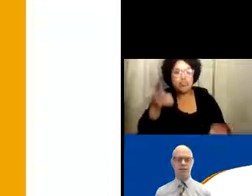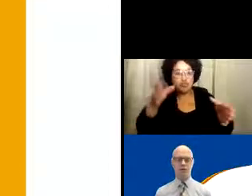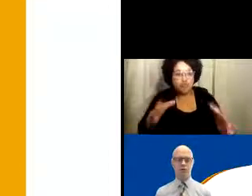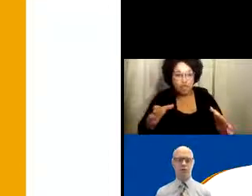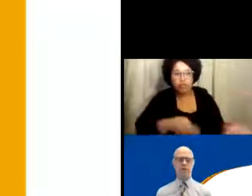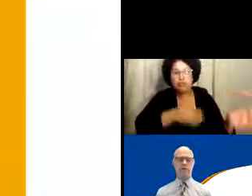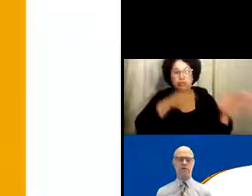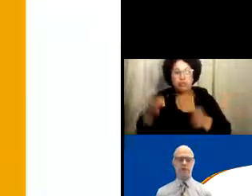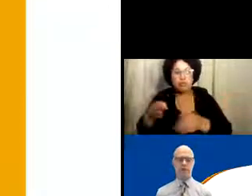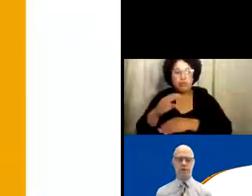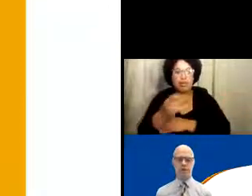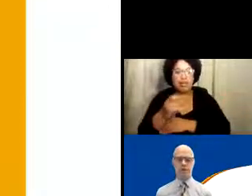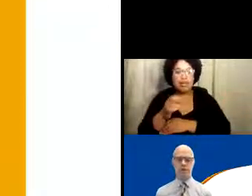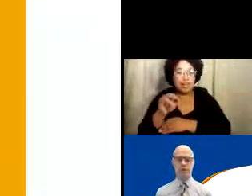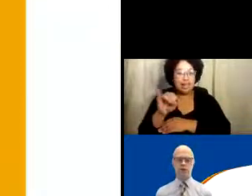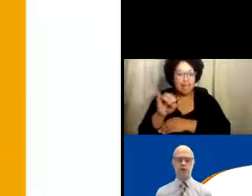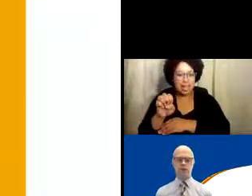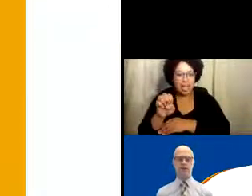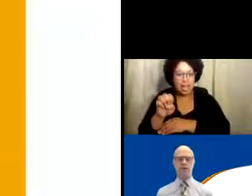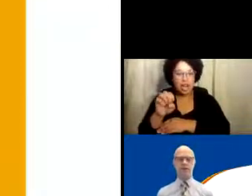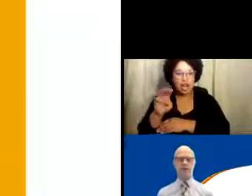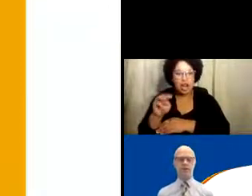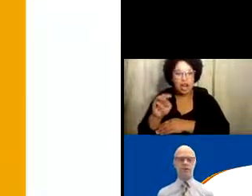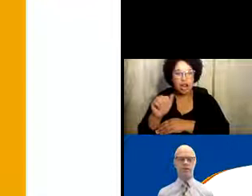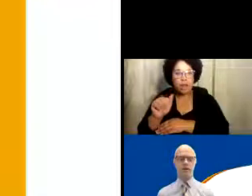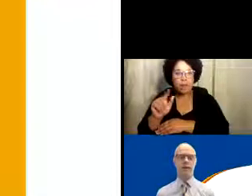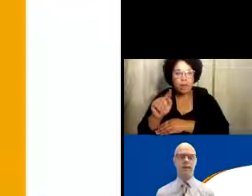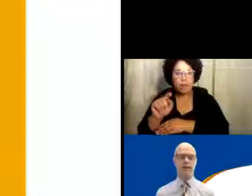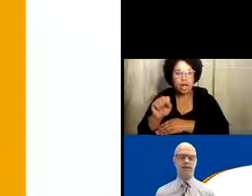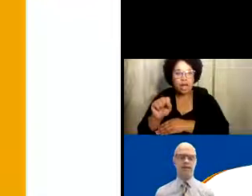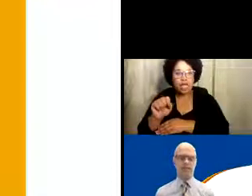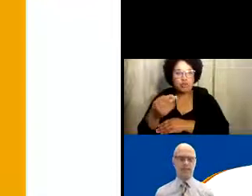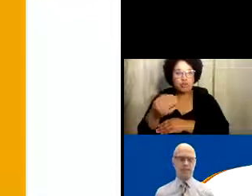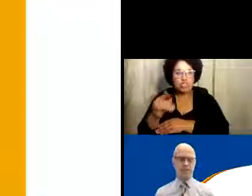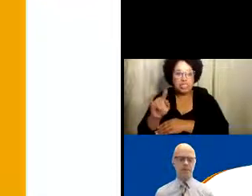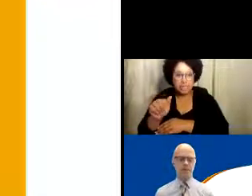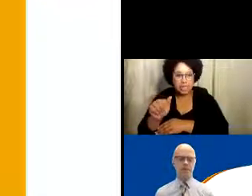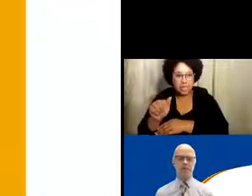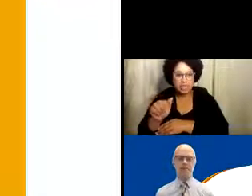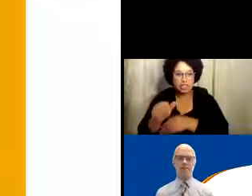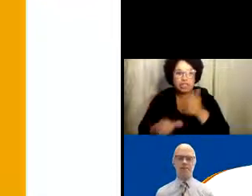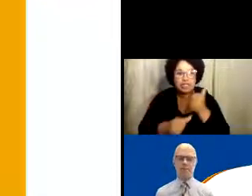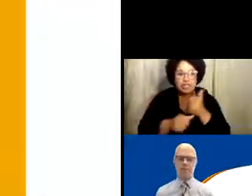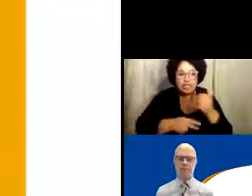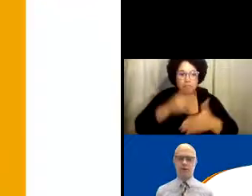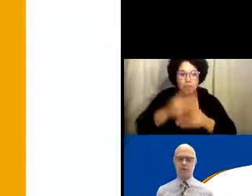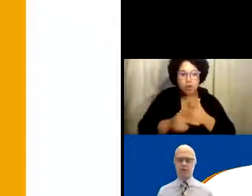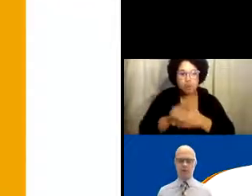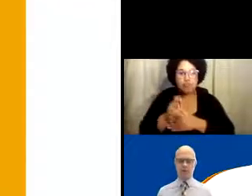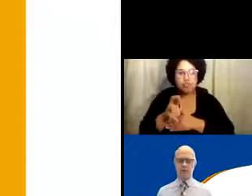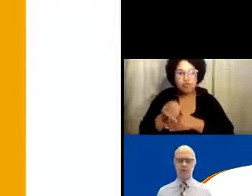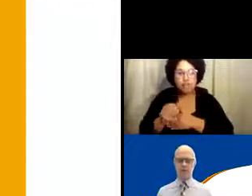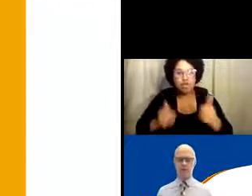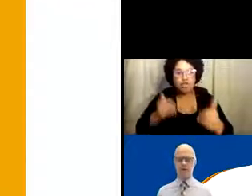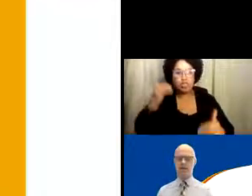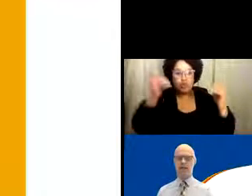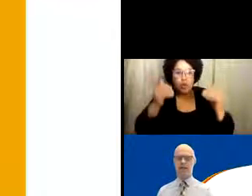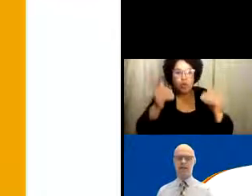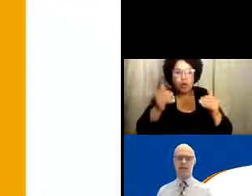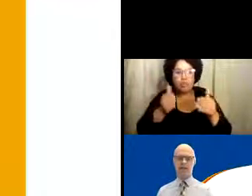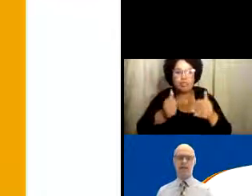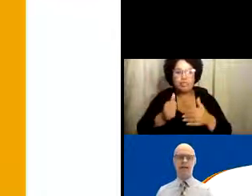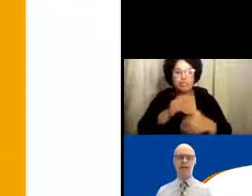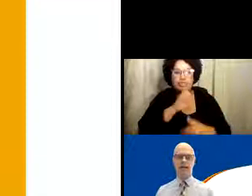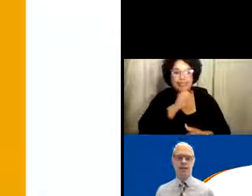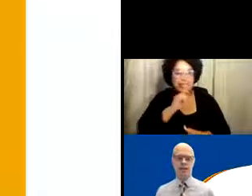Gaines, es el director adjunto, Claire Matsushita, que es la asistente administradora del programa para el programa